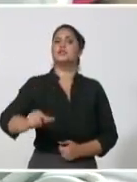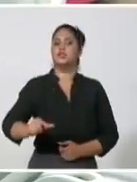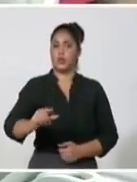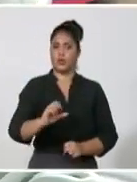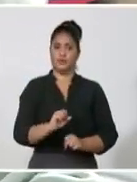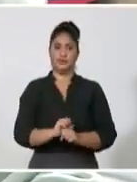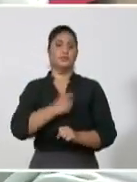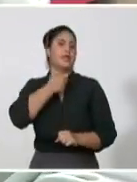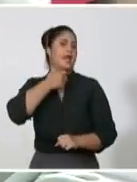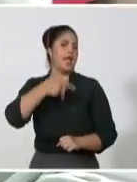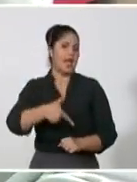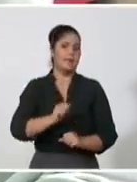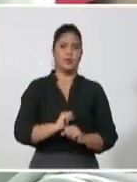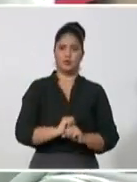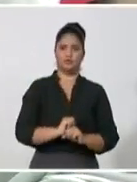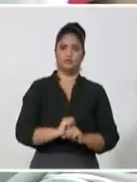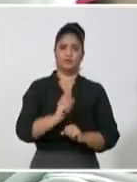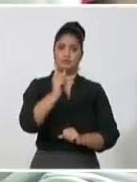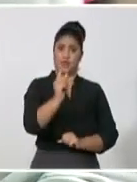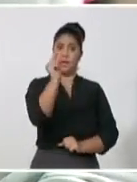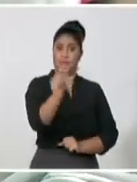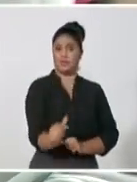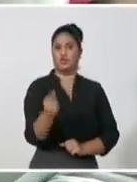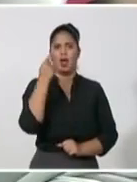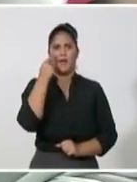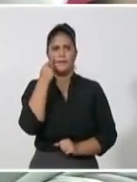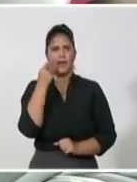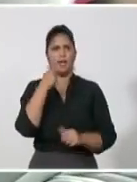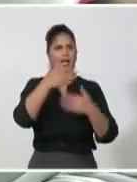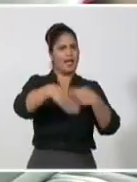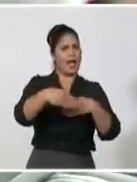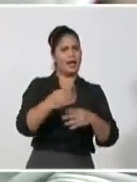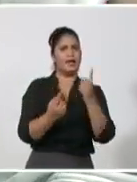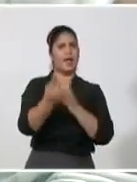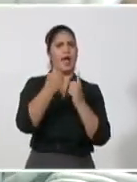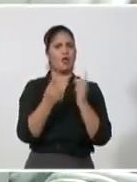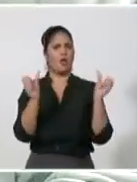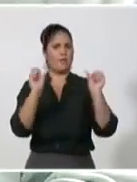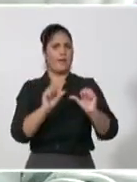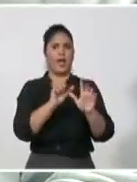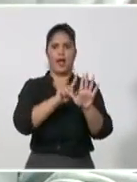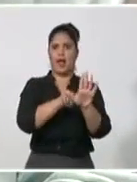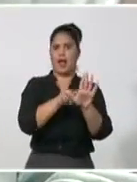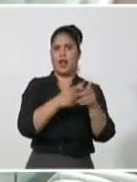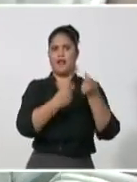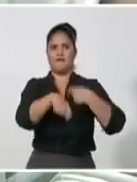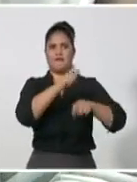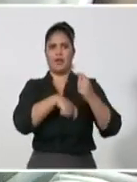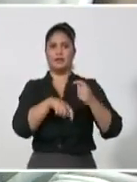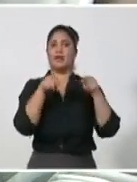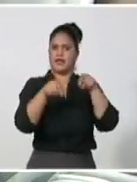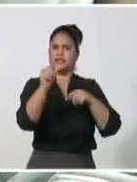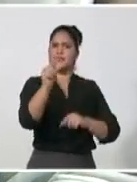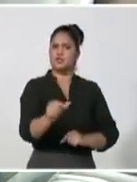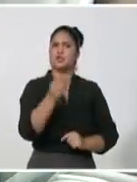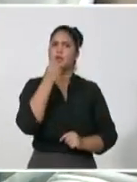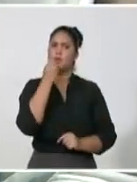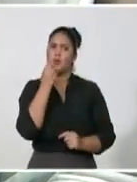indebidas e incorrectas de las administraciones, de las direcciones. Y nosotros veremos en el plano